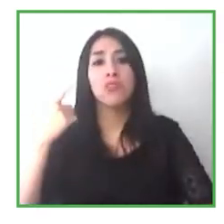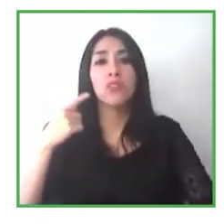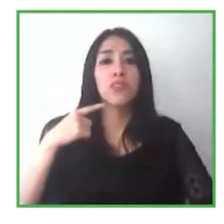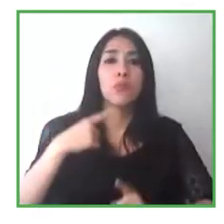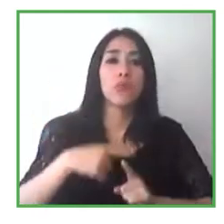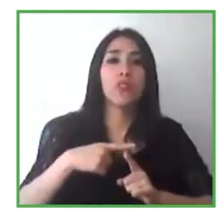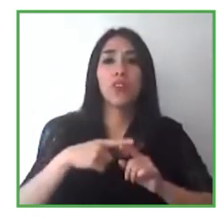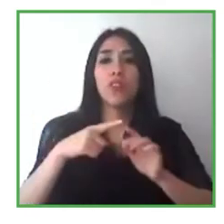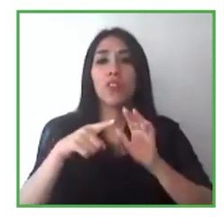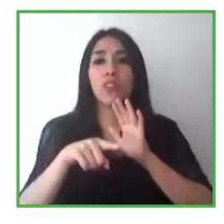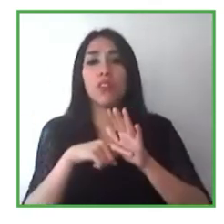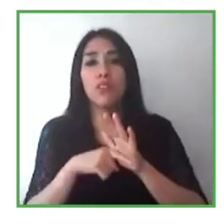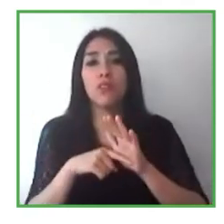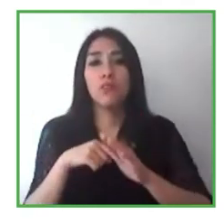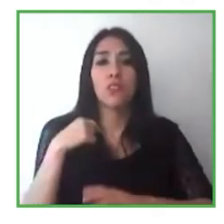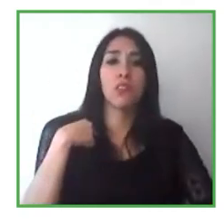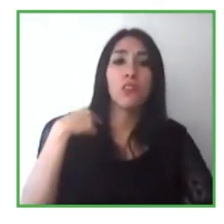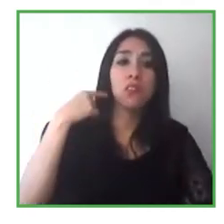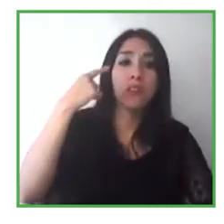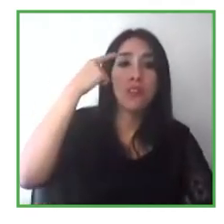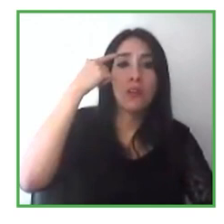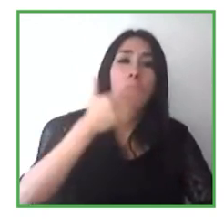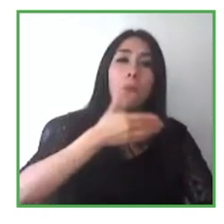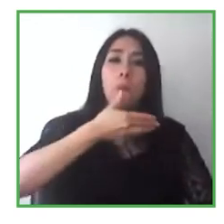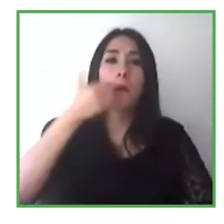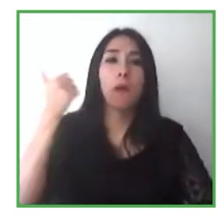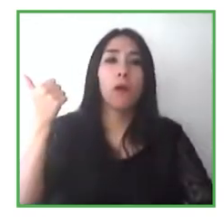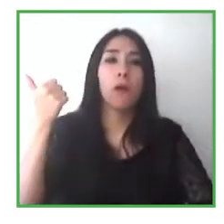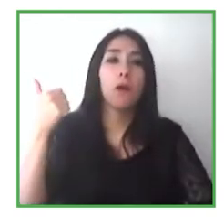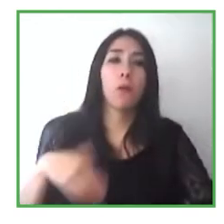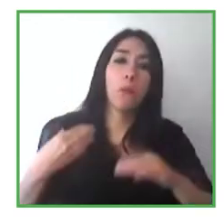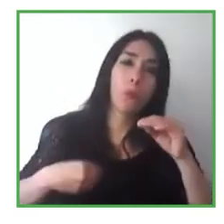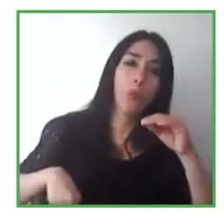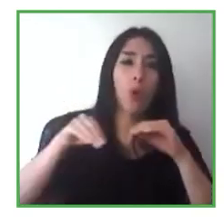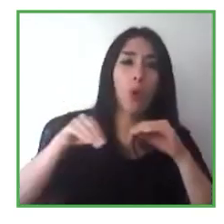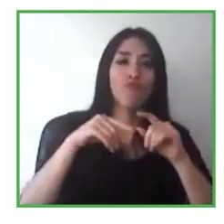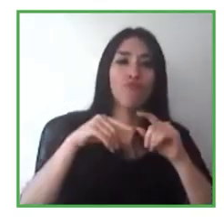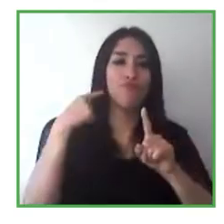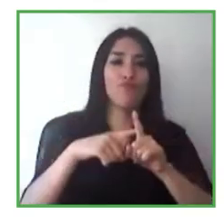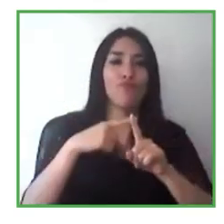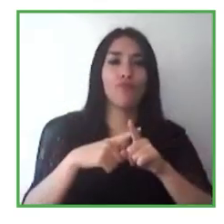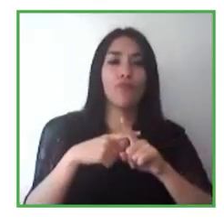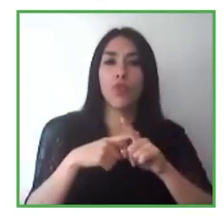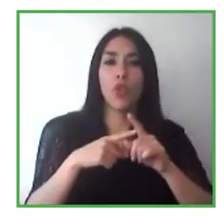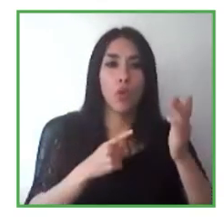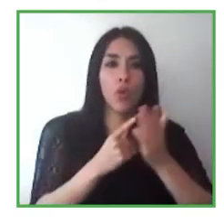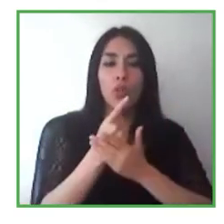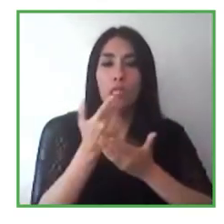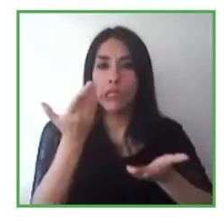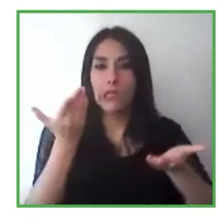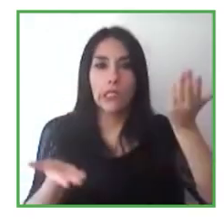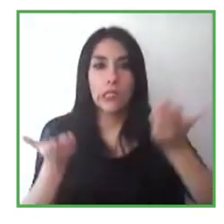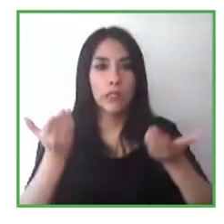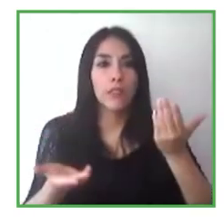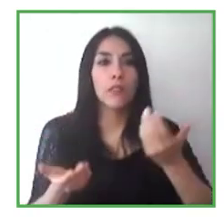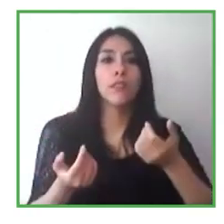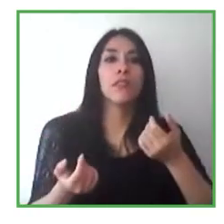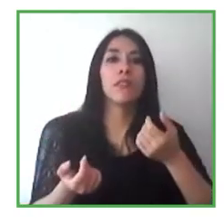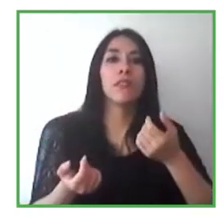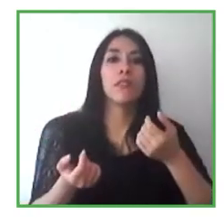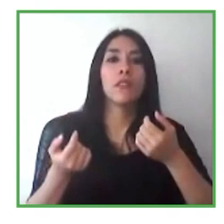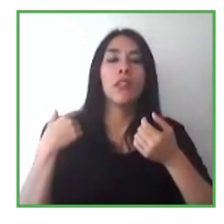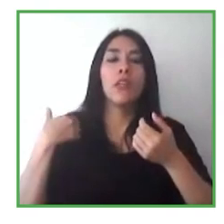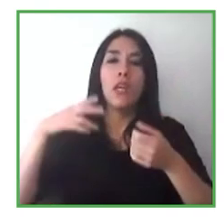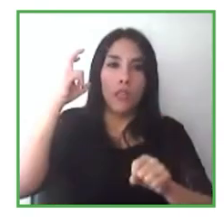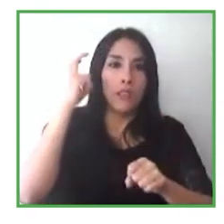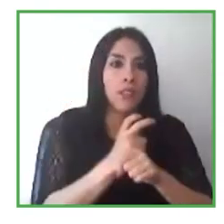positivo también. Hay muchas oportunidades que tenemos debido al coronavirus, sí, hay cosas negativas, sí, es más difícil, sí, si hay más